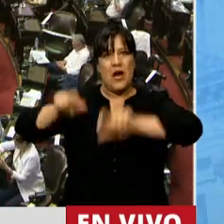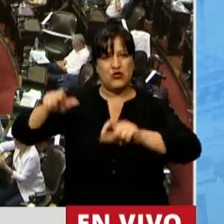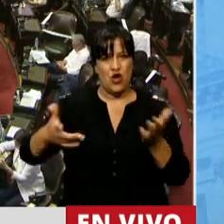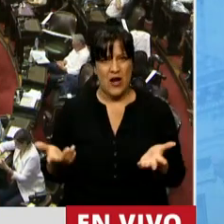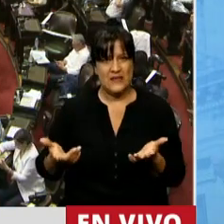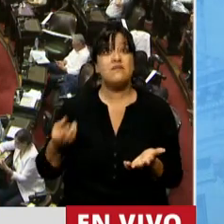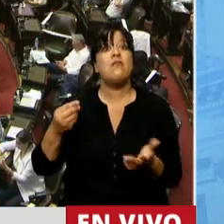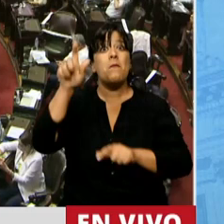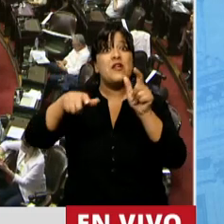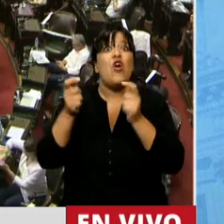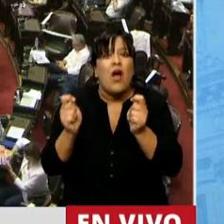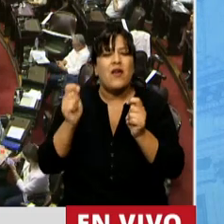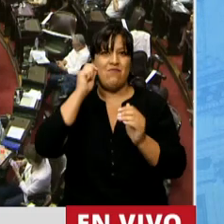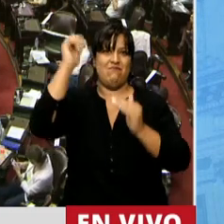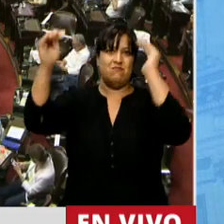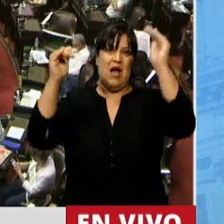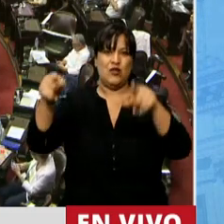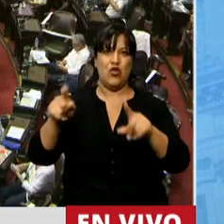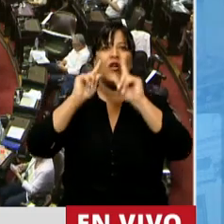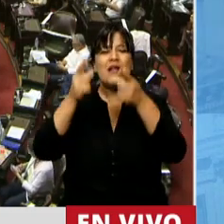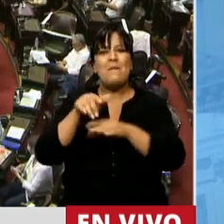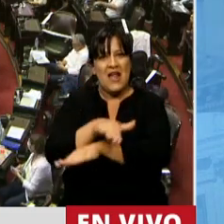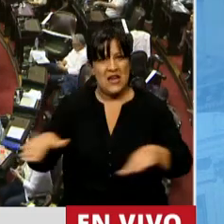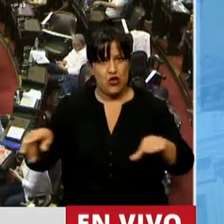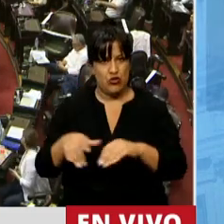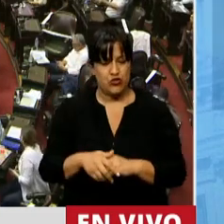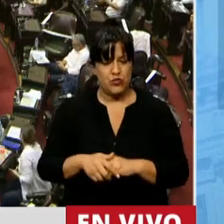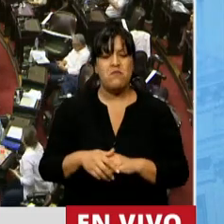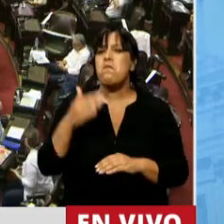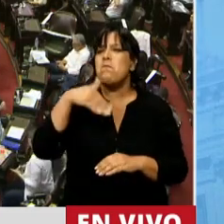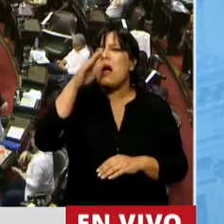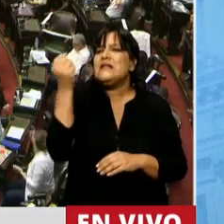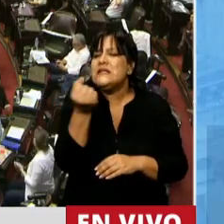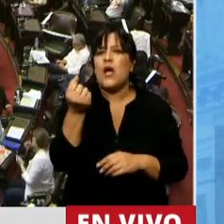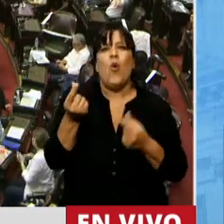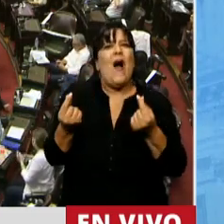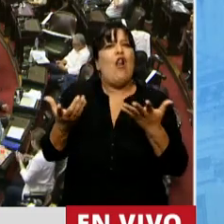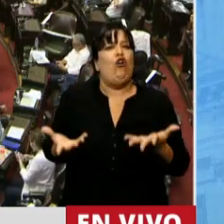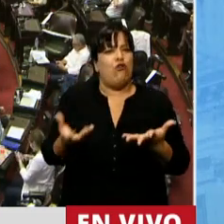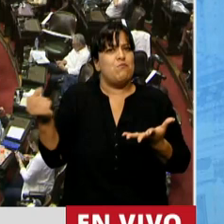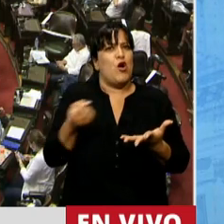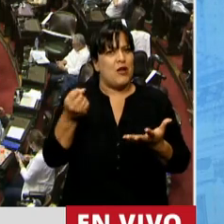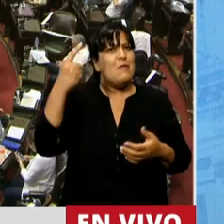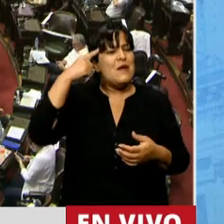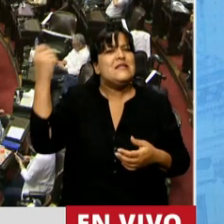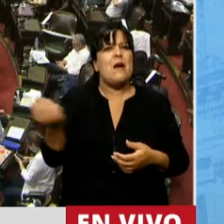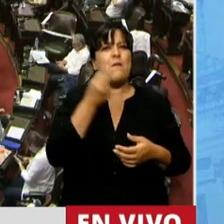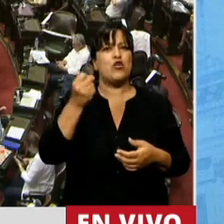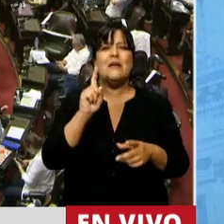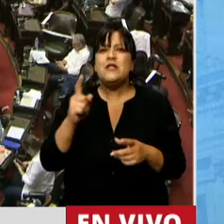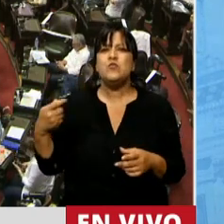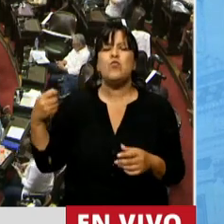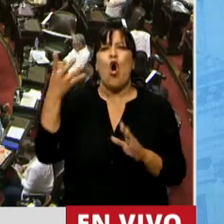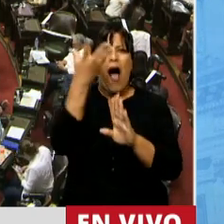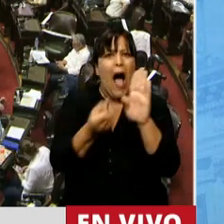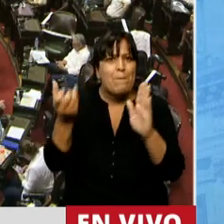está de adultos mayores y también a la niñez. Y sobre todo que valoriza el aporte,